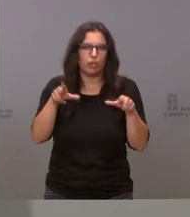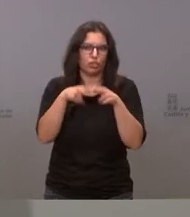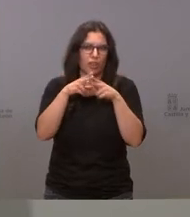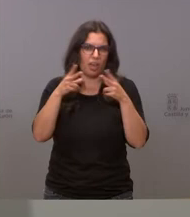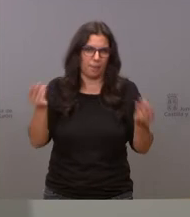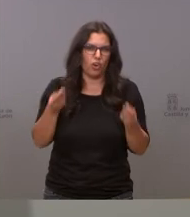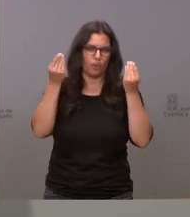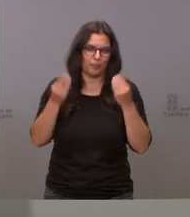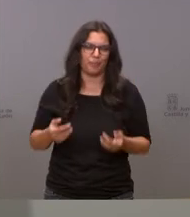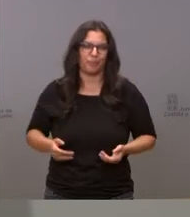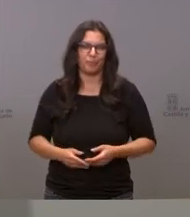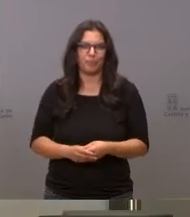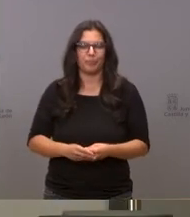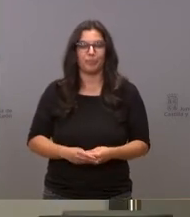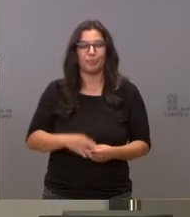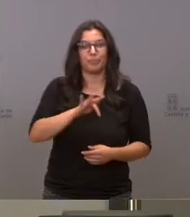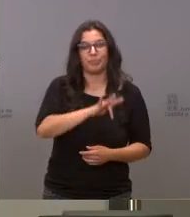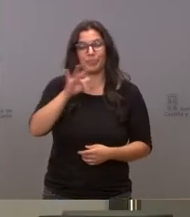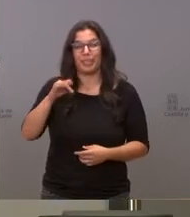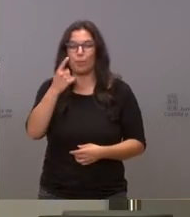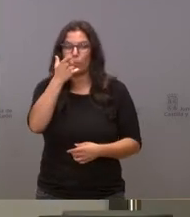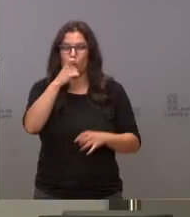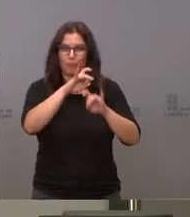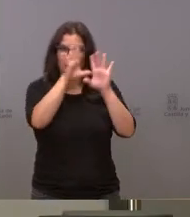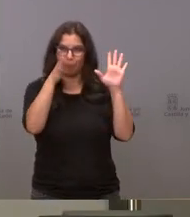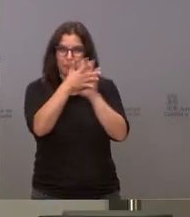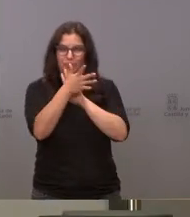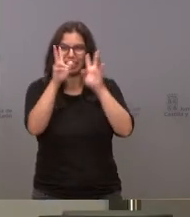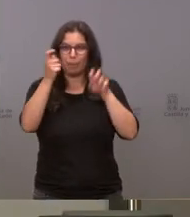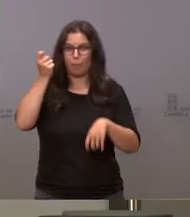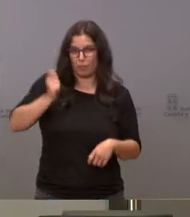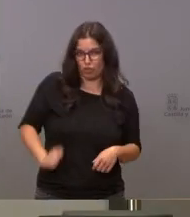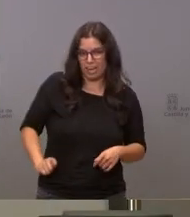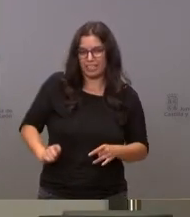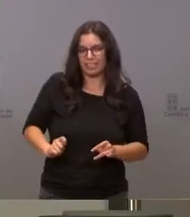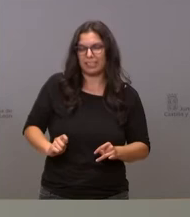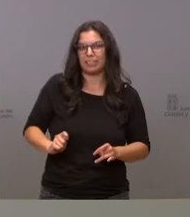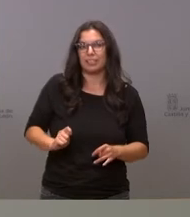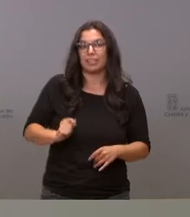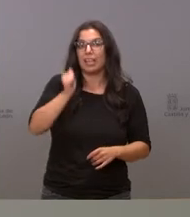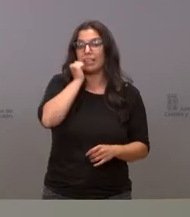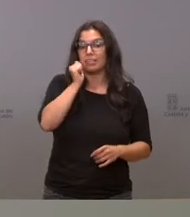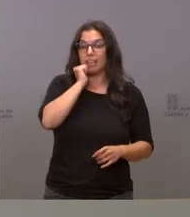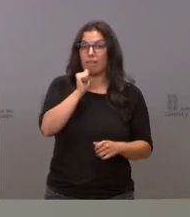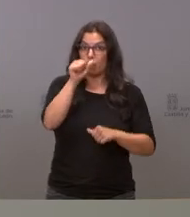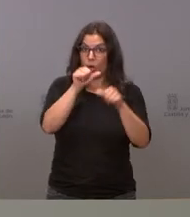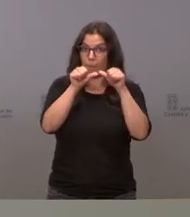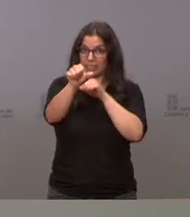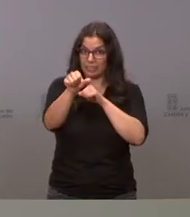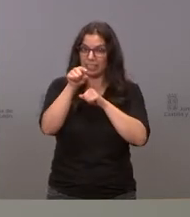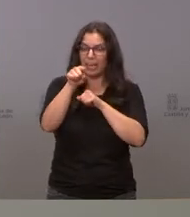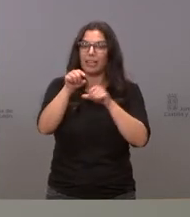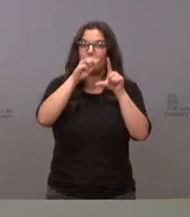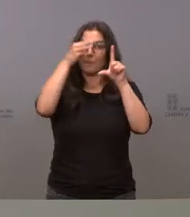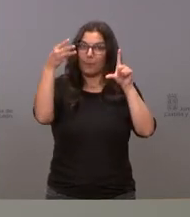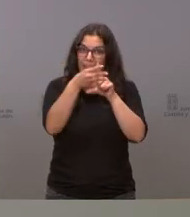este respecto quizás por aclarar un poco de cara a los profesionales a partir del sábado en la web SAFIL en el